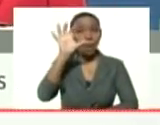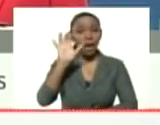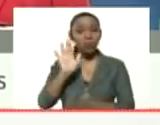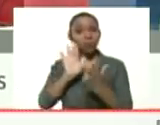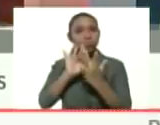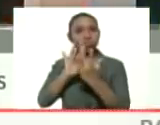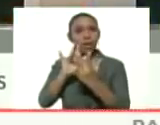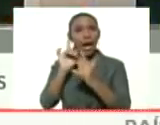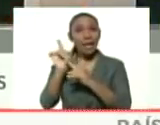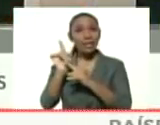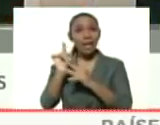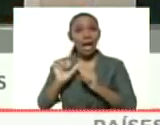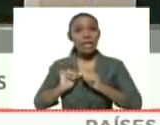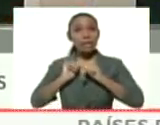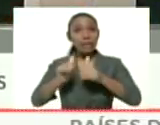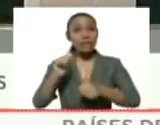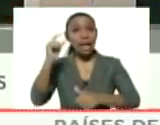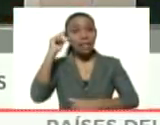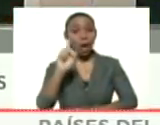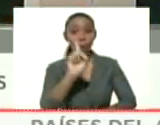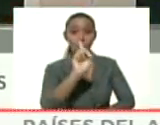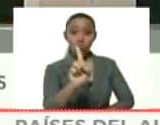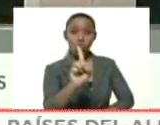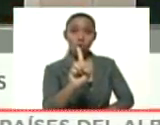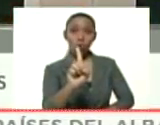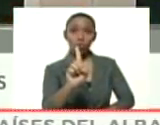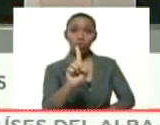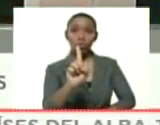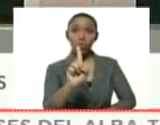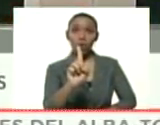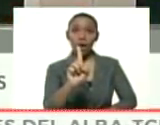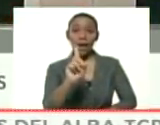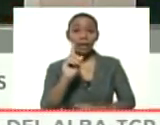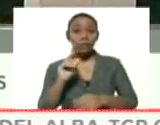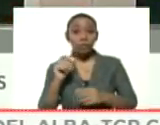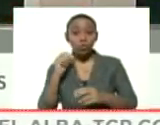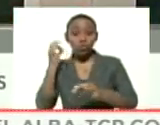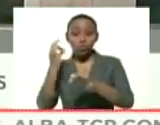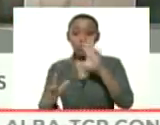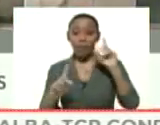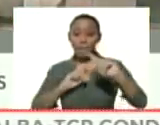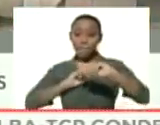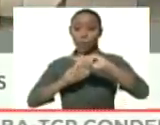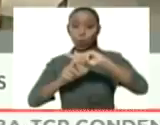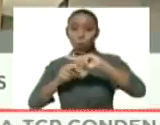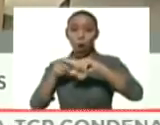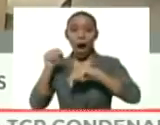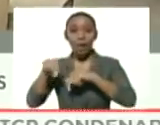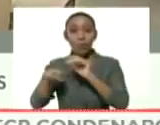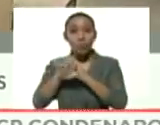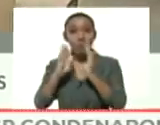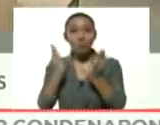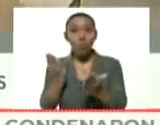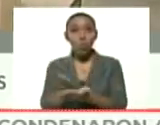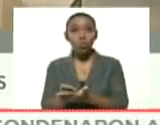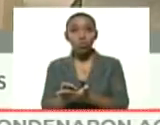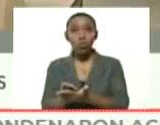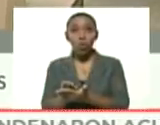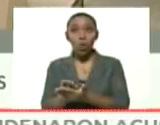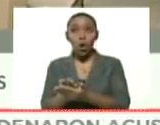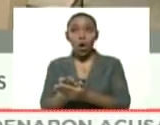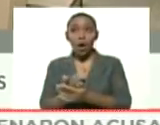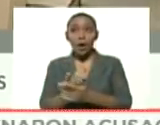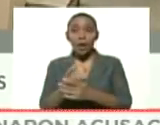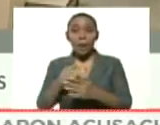que inicia en el día uno en el que aparece esta epidemia en el mundo y va